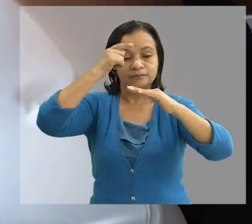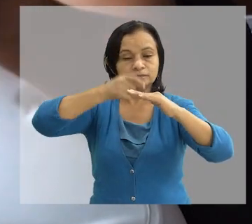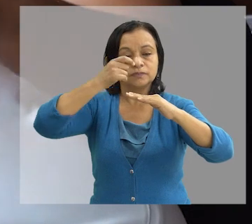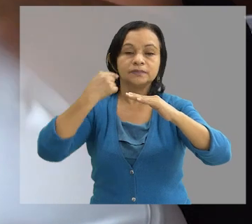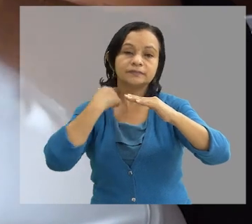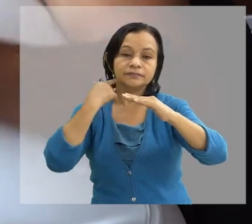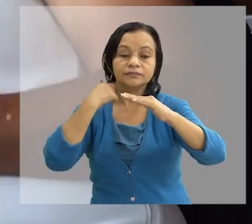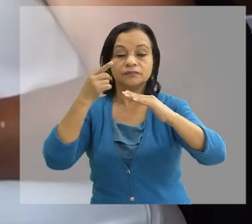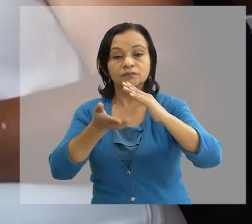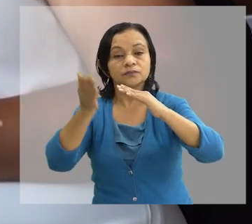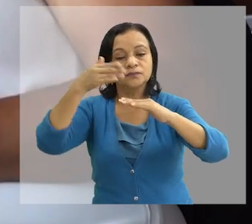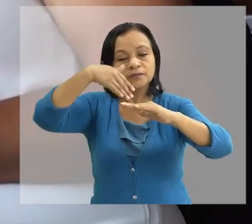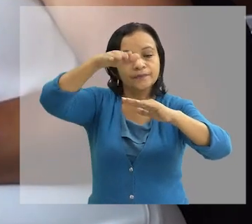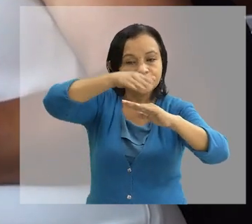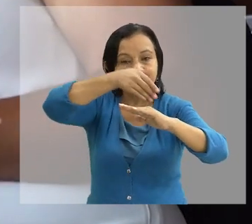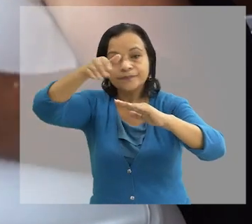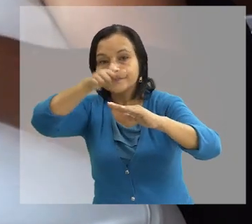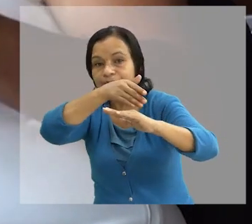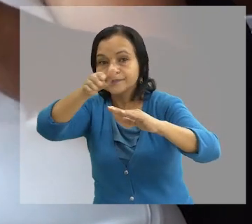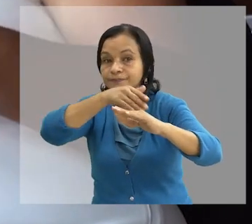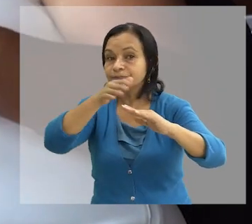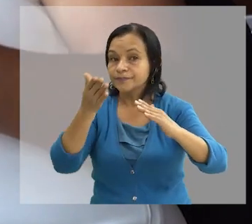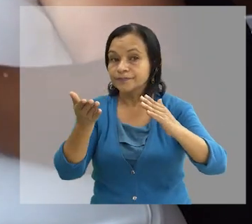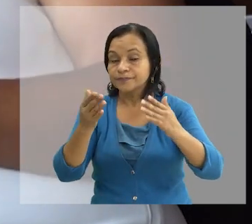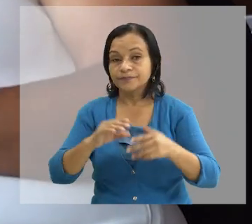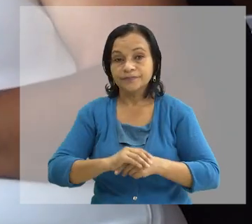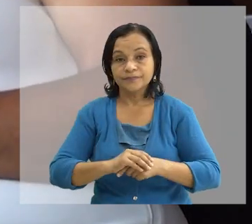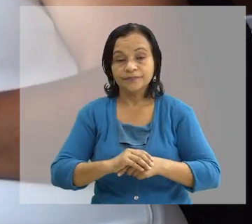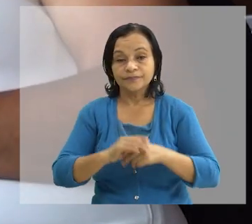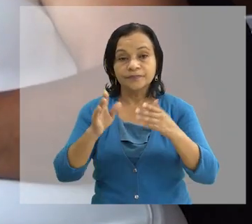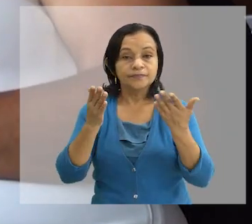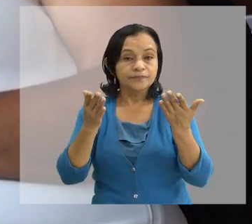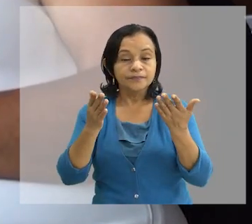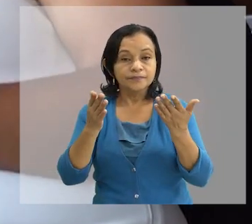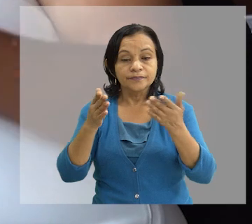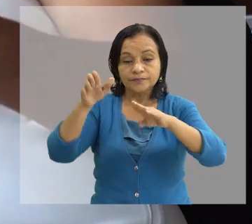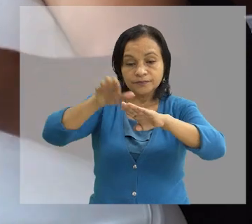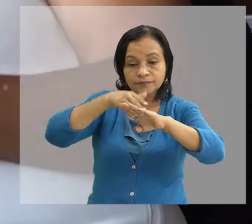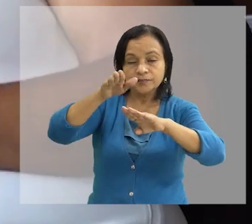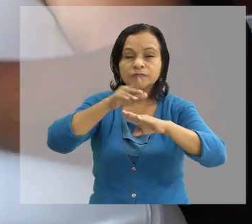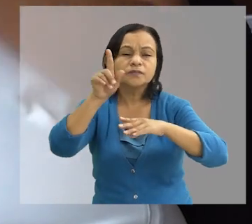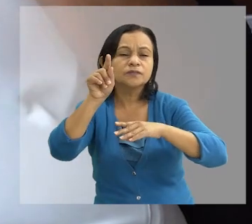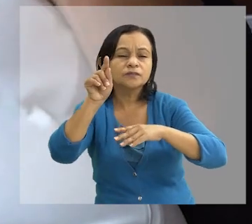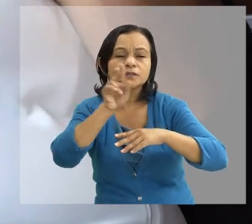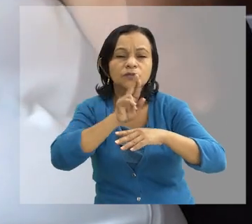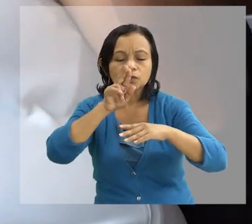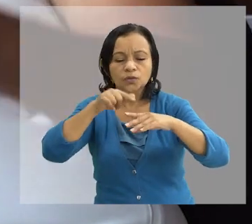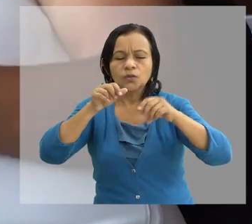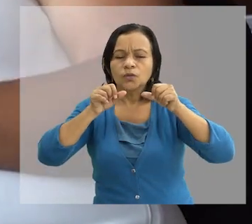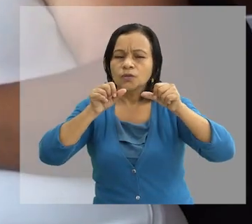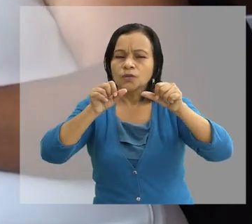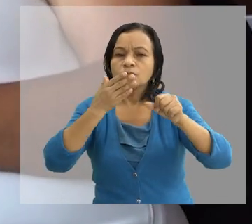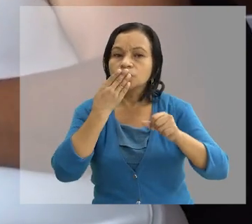mantenimiento, puedan ser pintadas Con pintura anticorrosiva Para que dure un